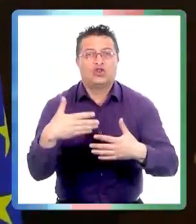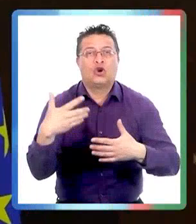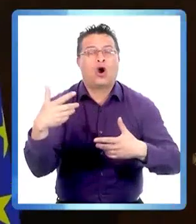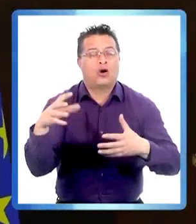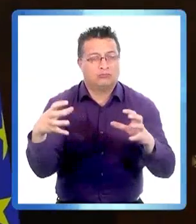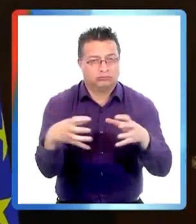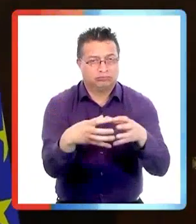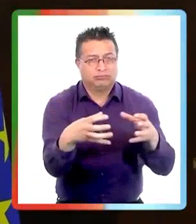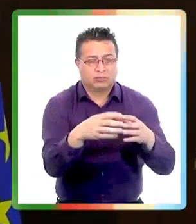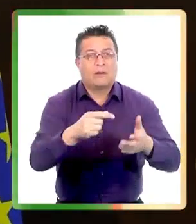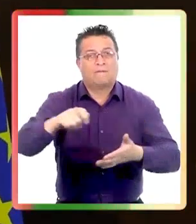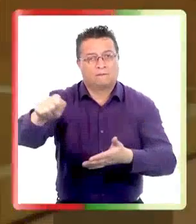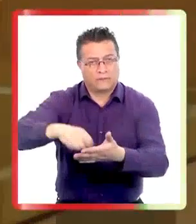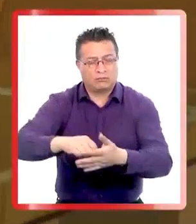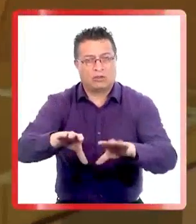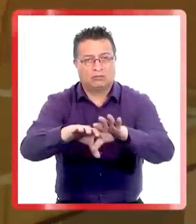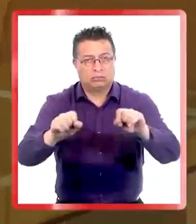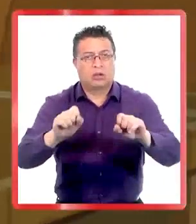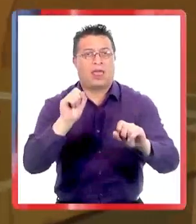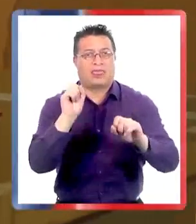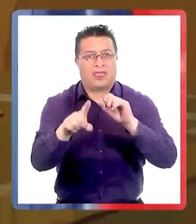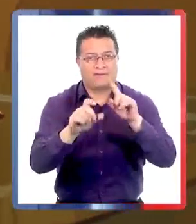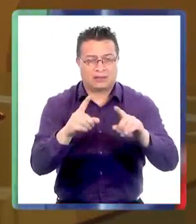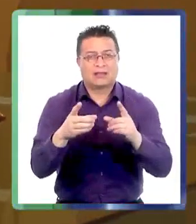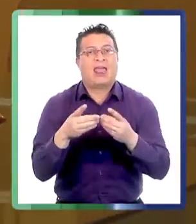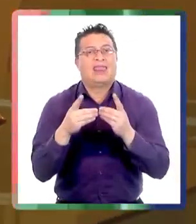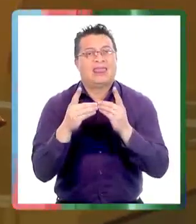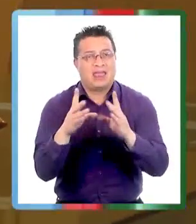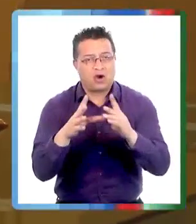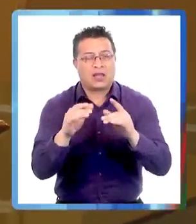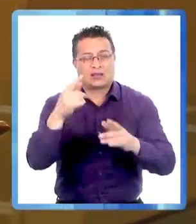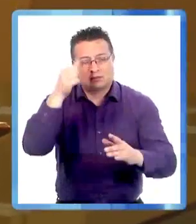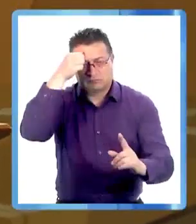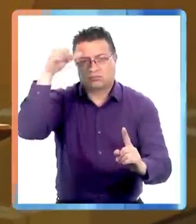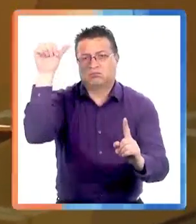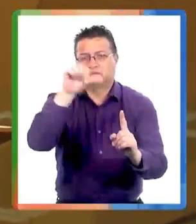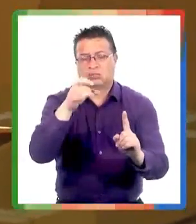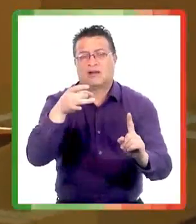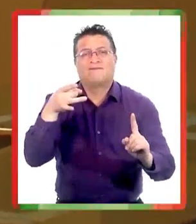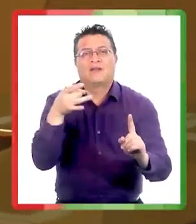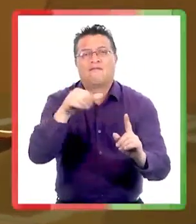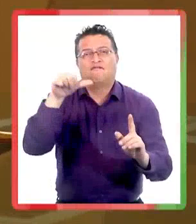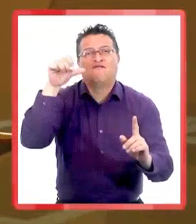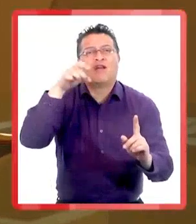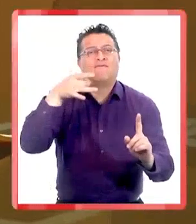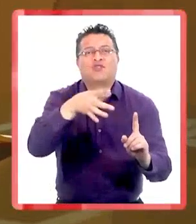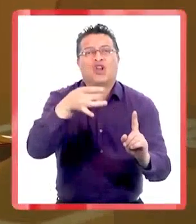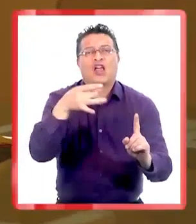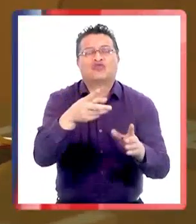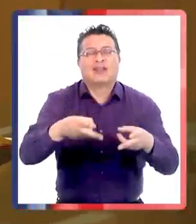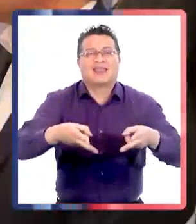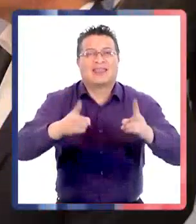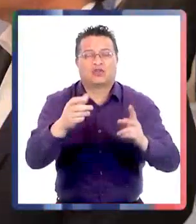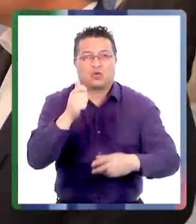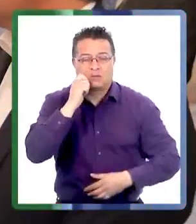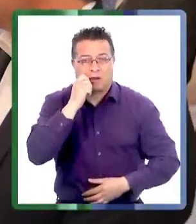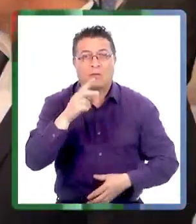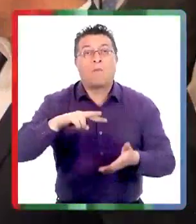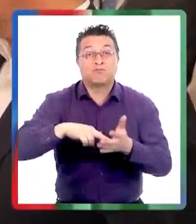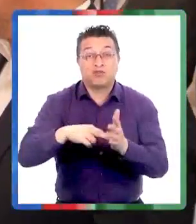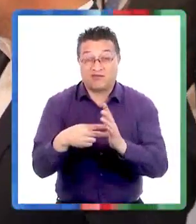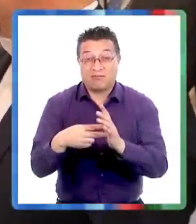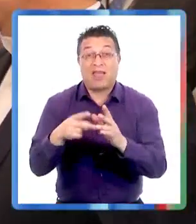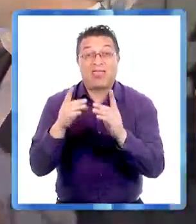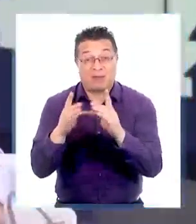los partidos políticos a firmar una declaración conjunta por la defensa de la democracia y la condena por las violaciones a los derechos